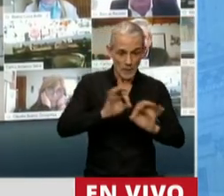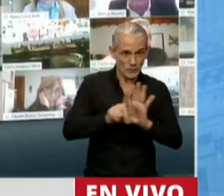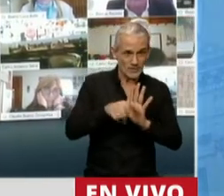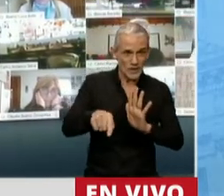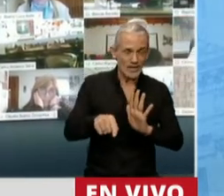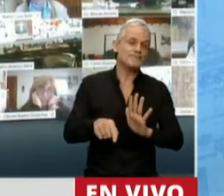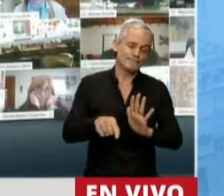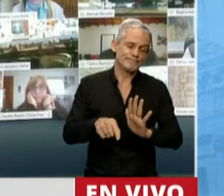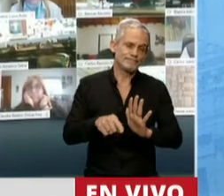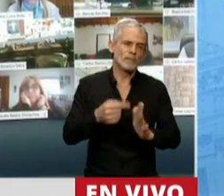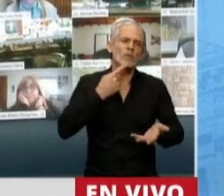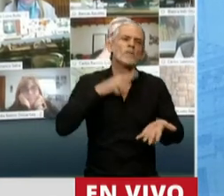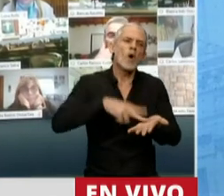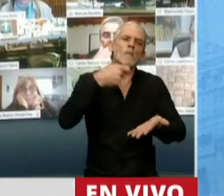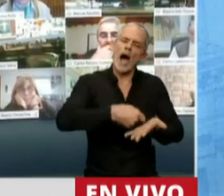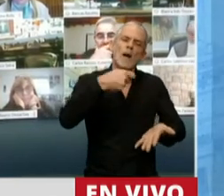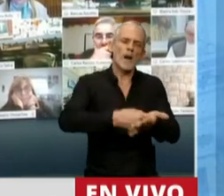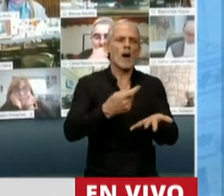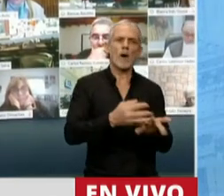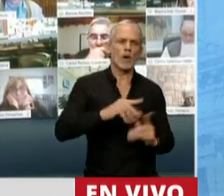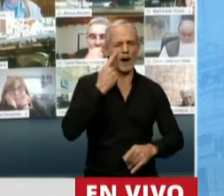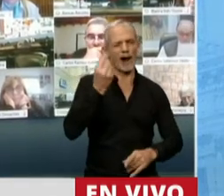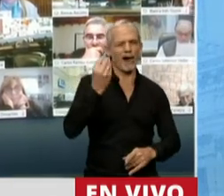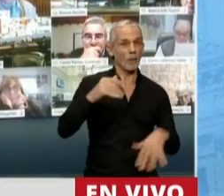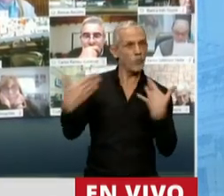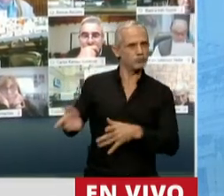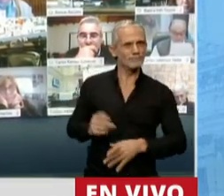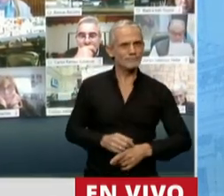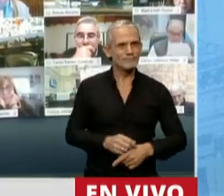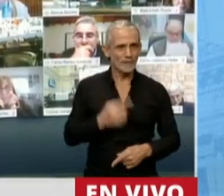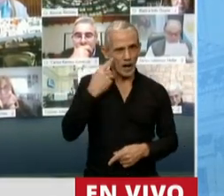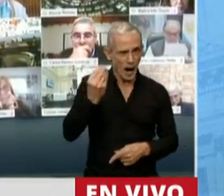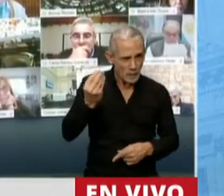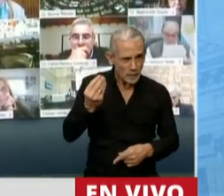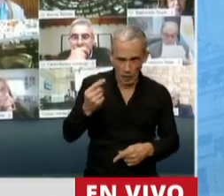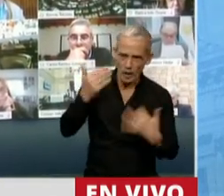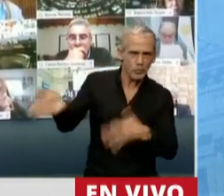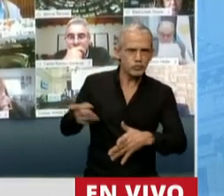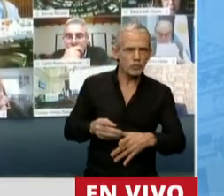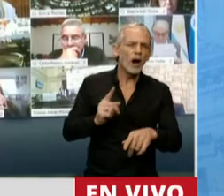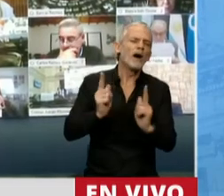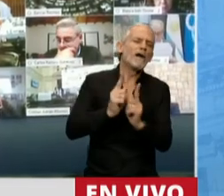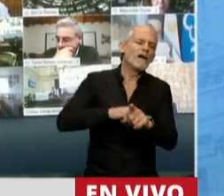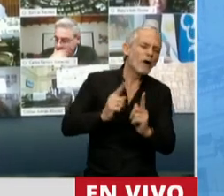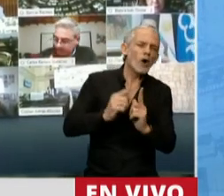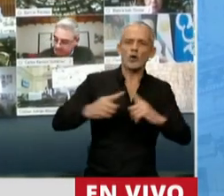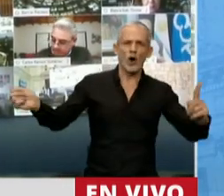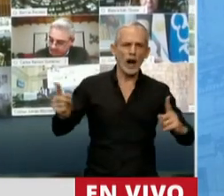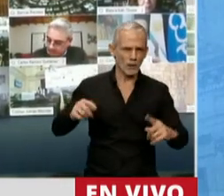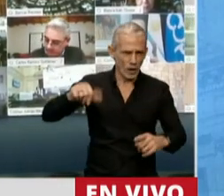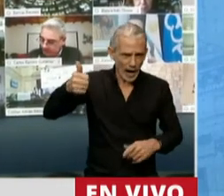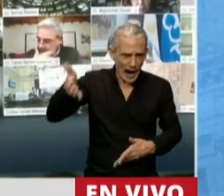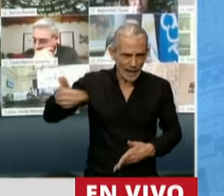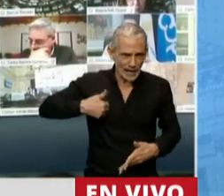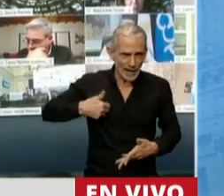es que la cultura tributaria que promueven es la de los vivos. Que los vivos a la corta o a la larga siempre terminan ganando en la Argentina.